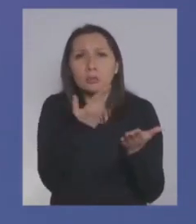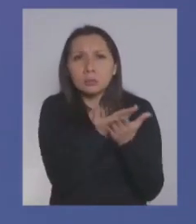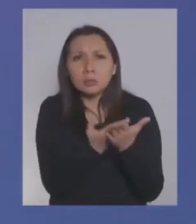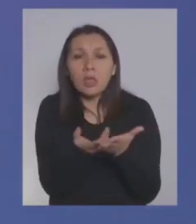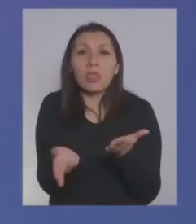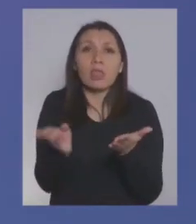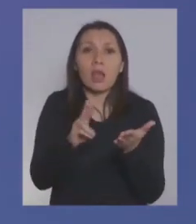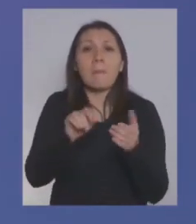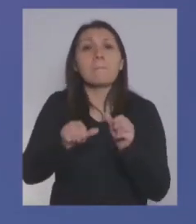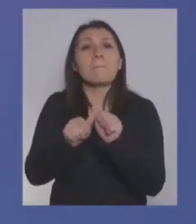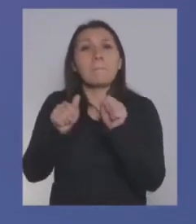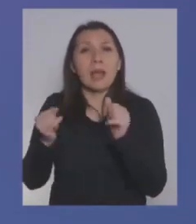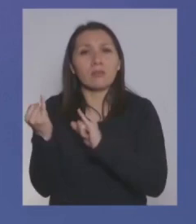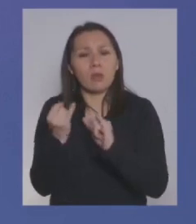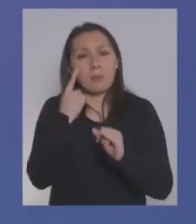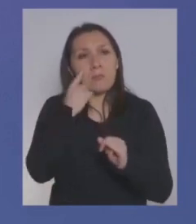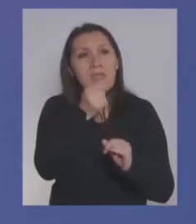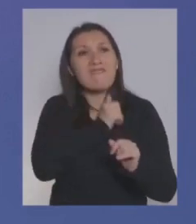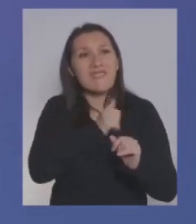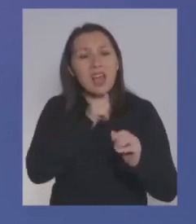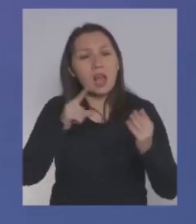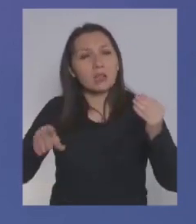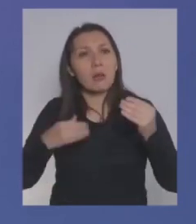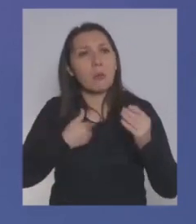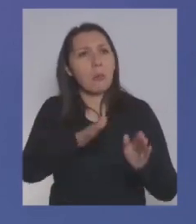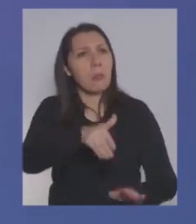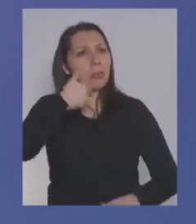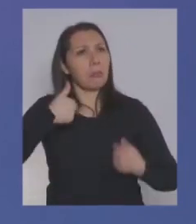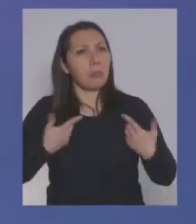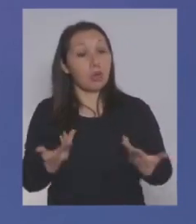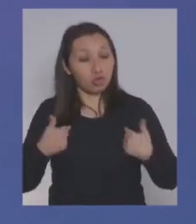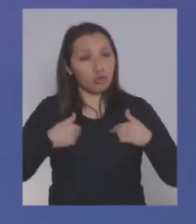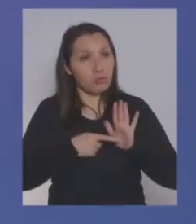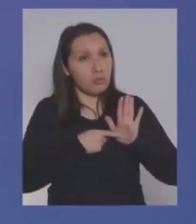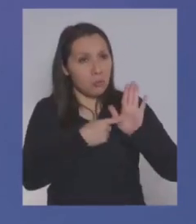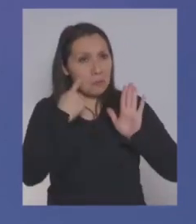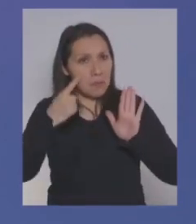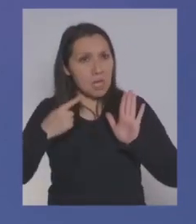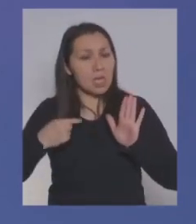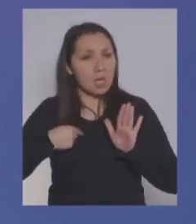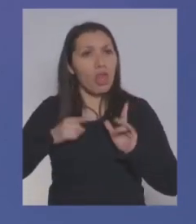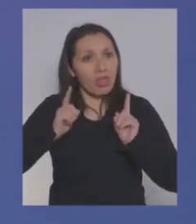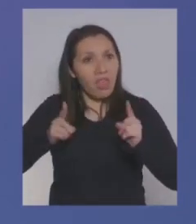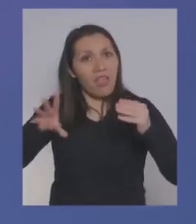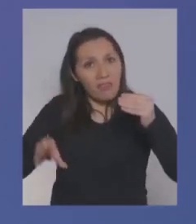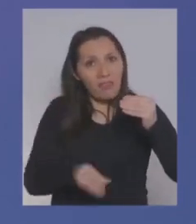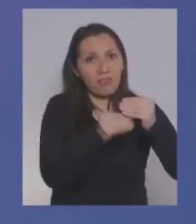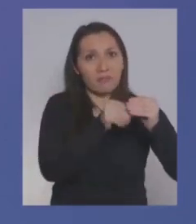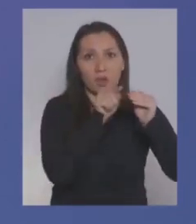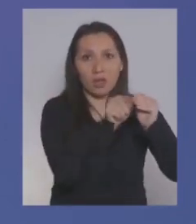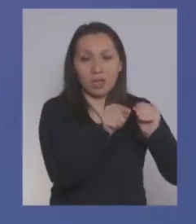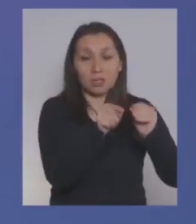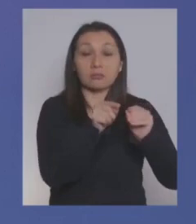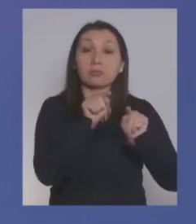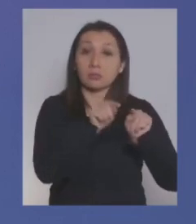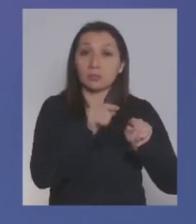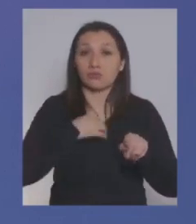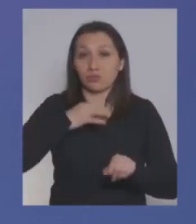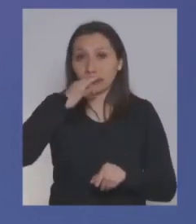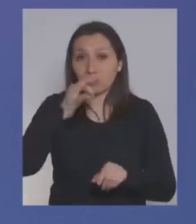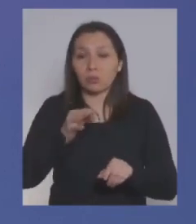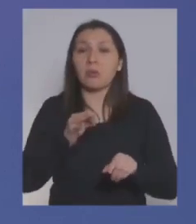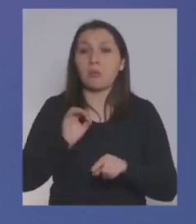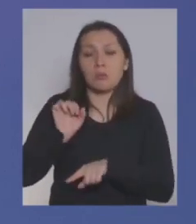antecedentes que aportar, porque dicen, mire, a mí me dejaron fuera y yo puedo demostrar que debo quedar adentro, bueno, esos casos, como dije,